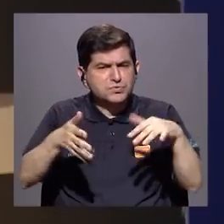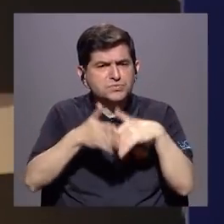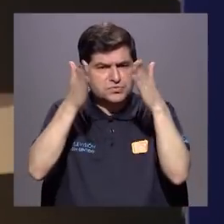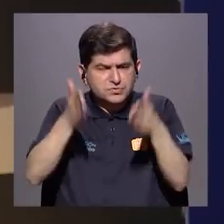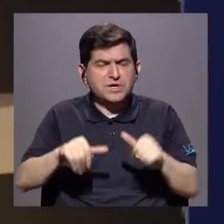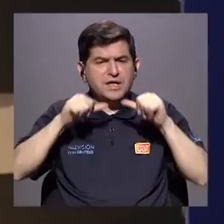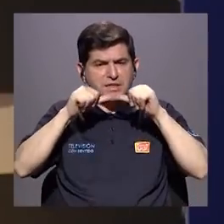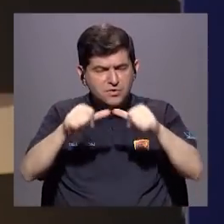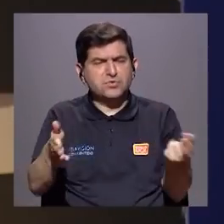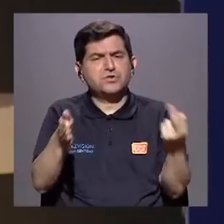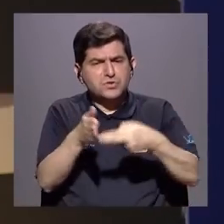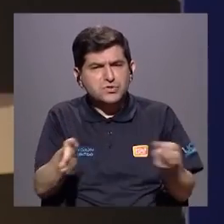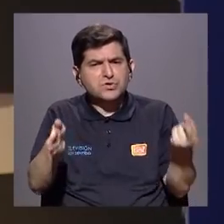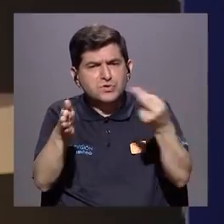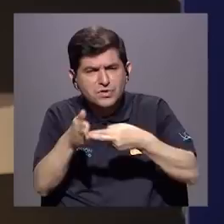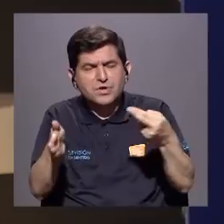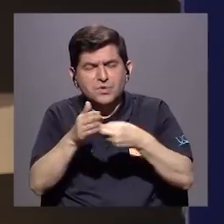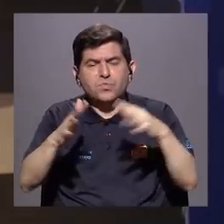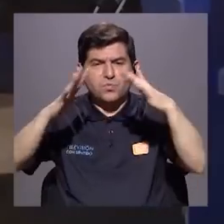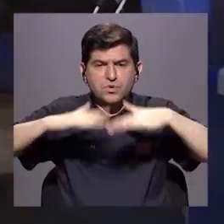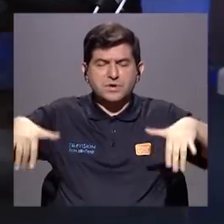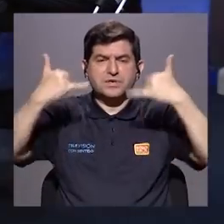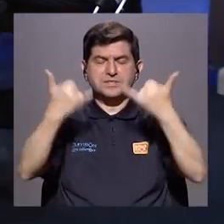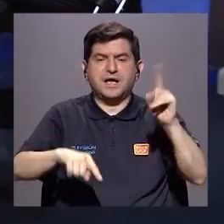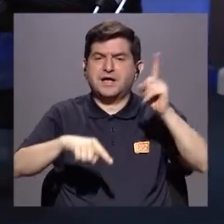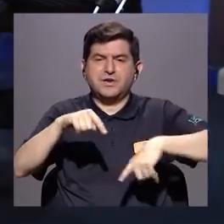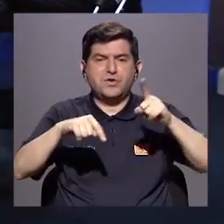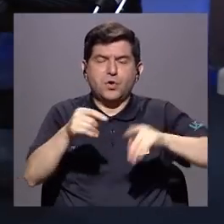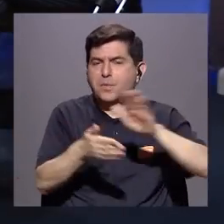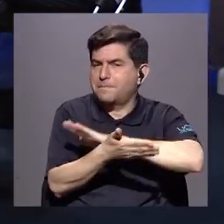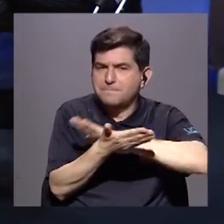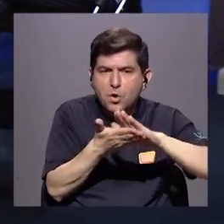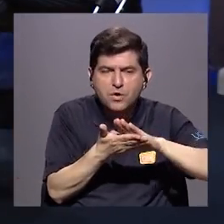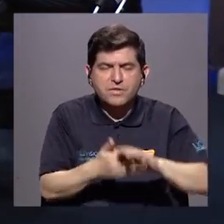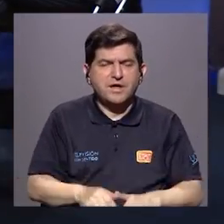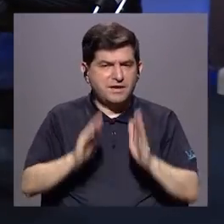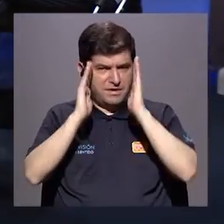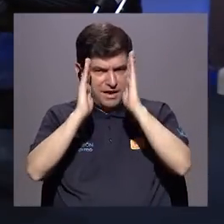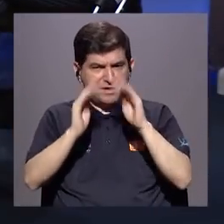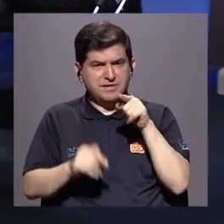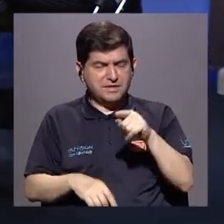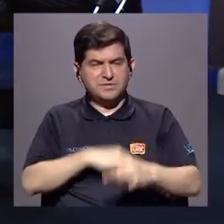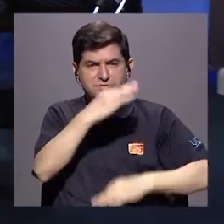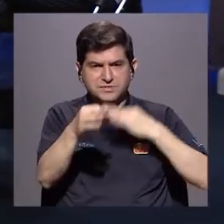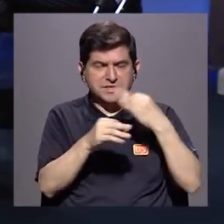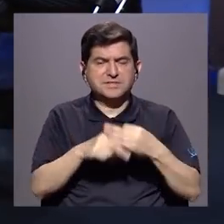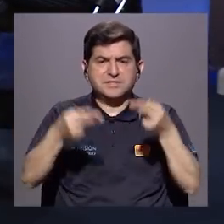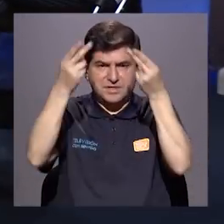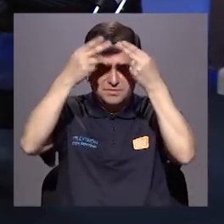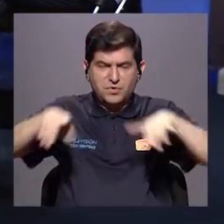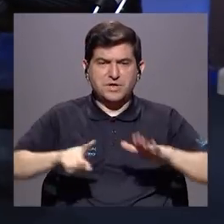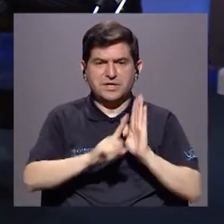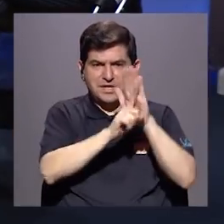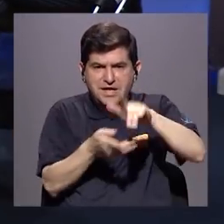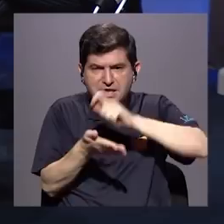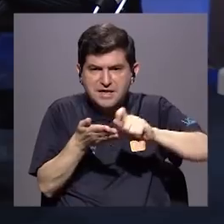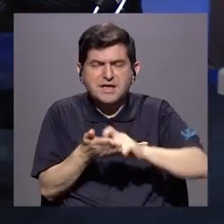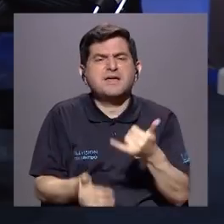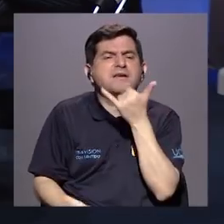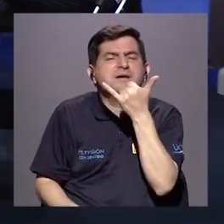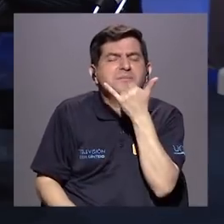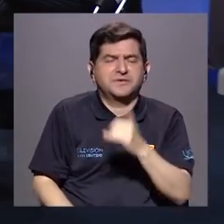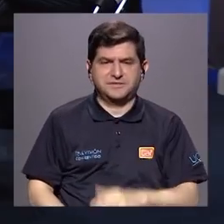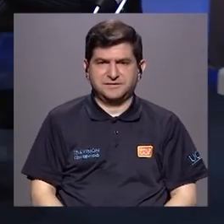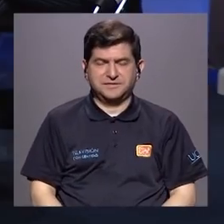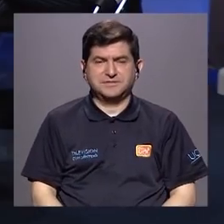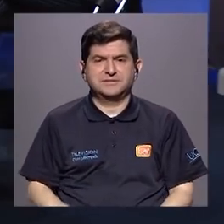y es continuado y repetitivo y además está en un medio donde ya no se puede borrar, observemos si es cyberbullying y entremos a ver qué pasa ahí